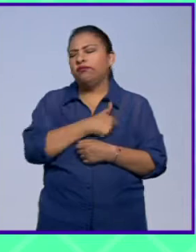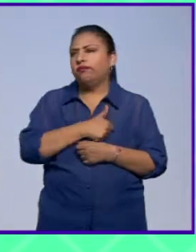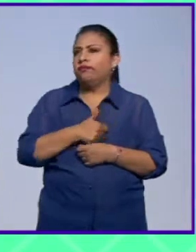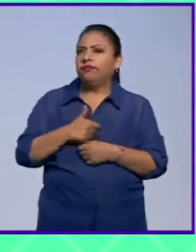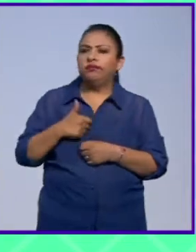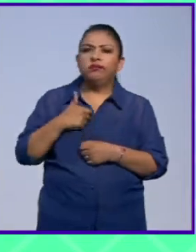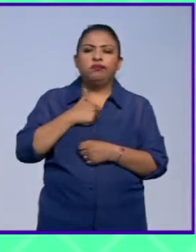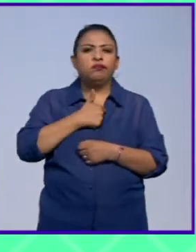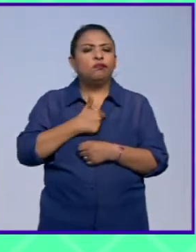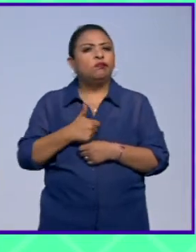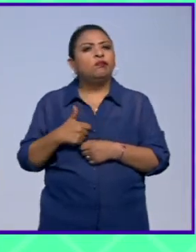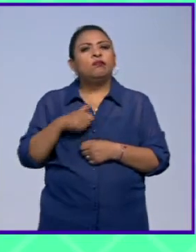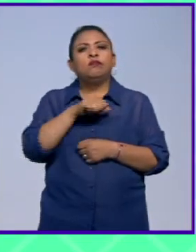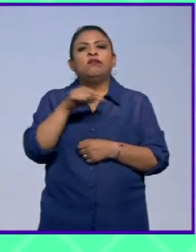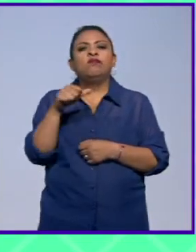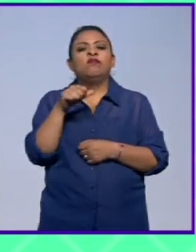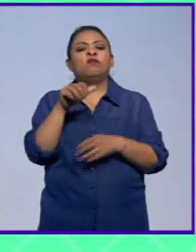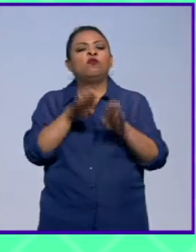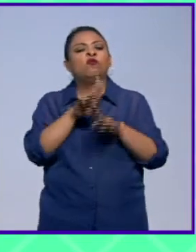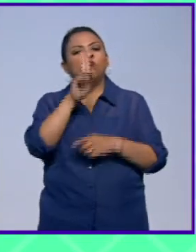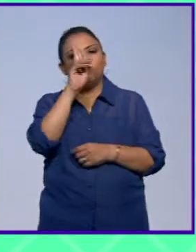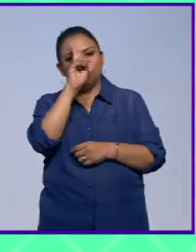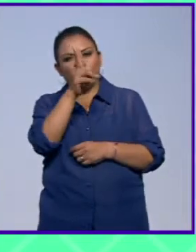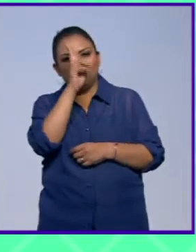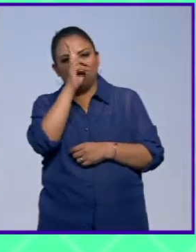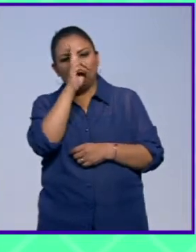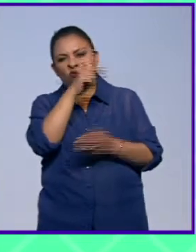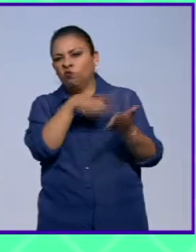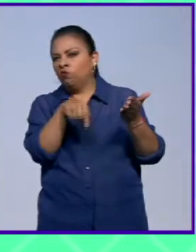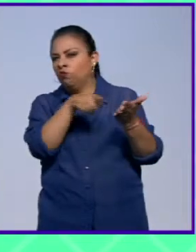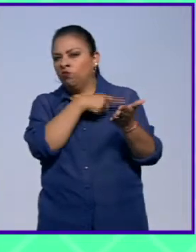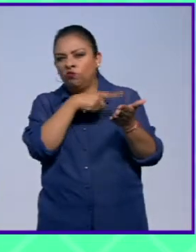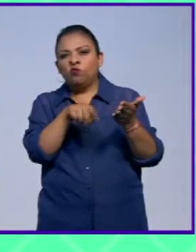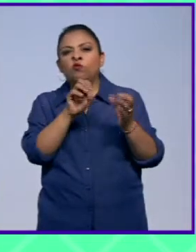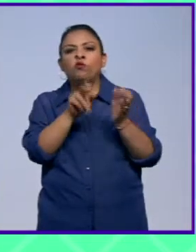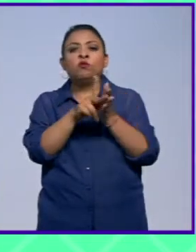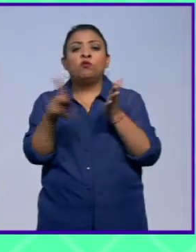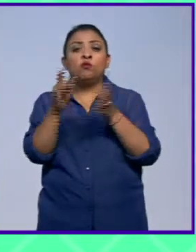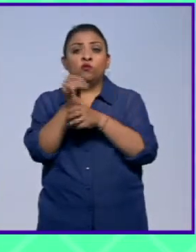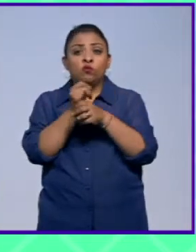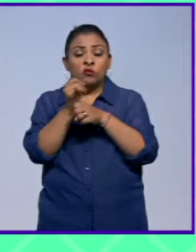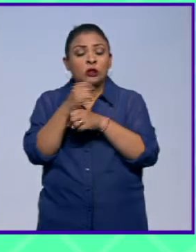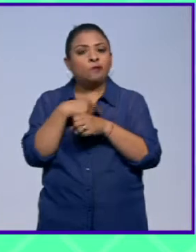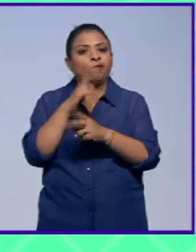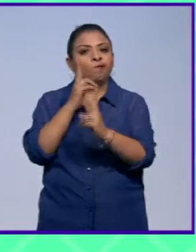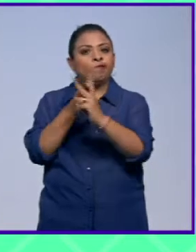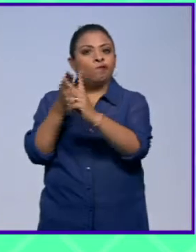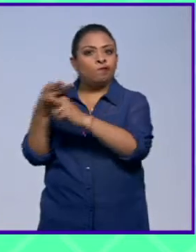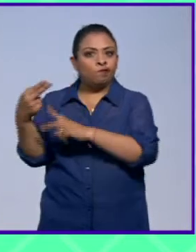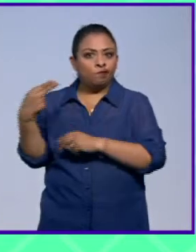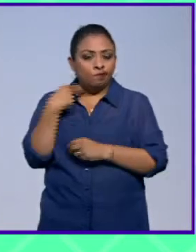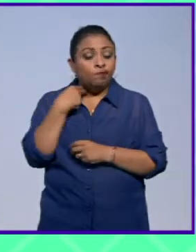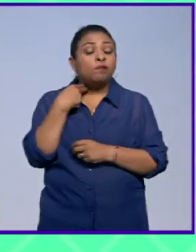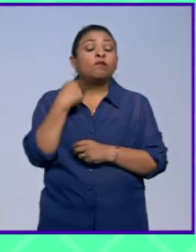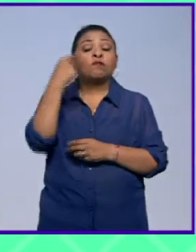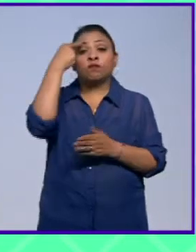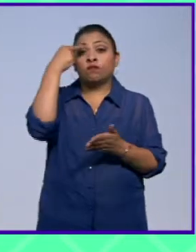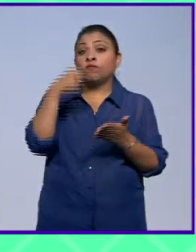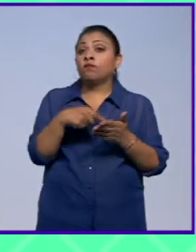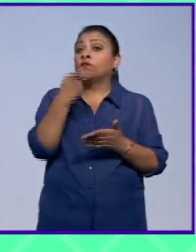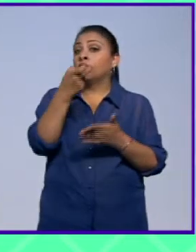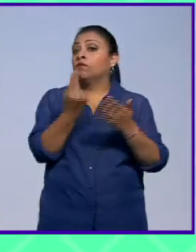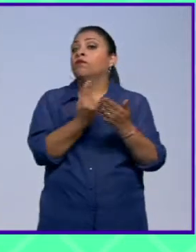de censura y de periodistas asesinados y creemos que es